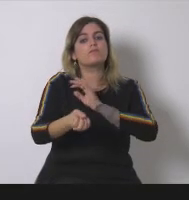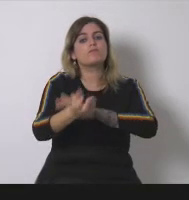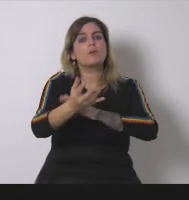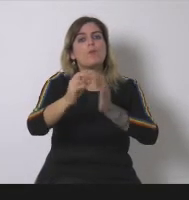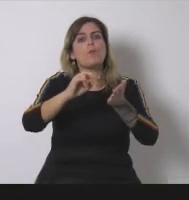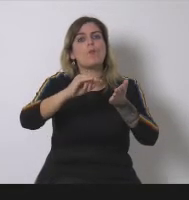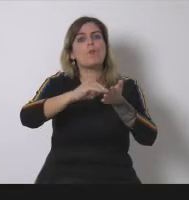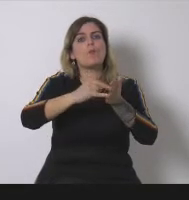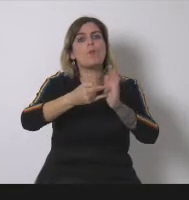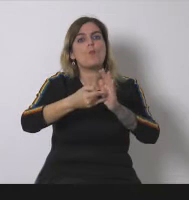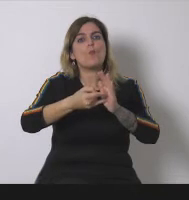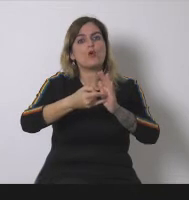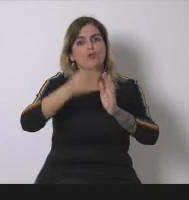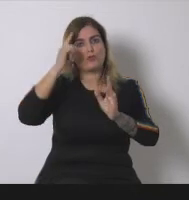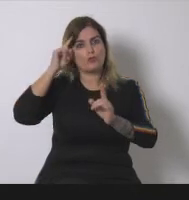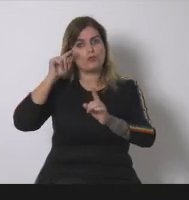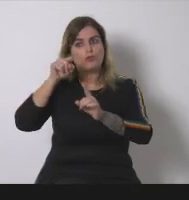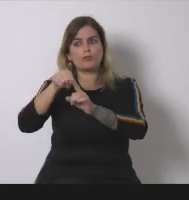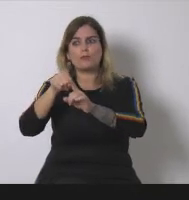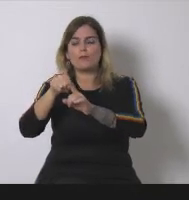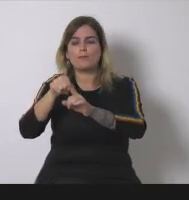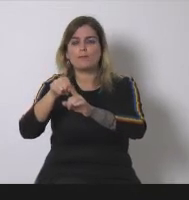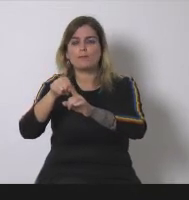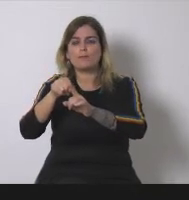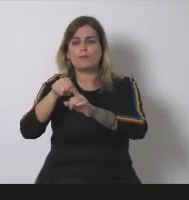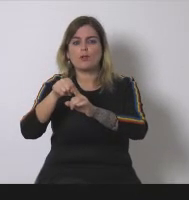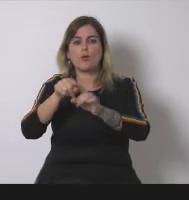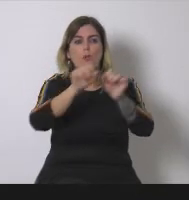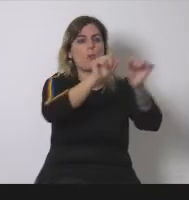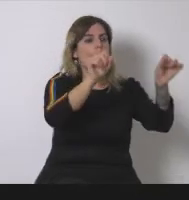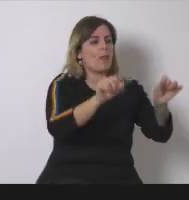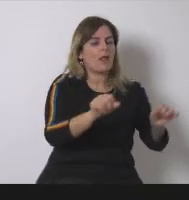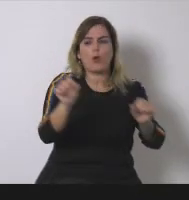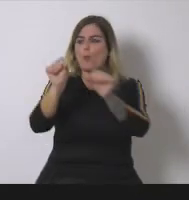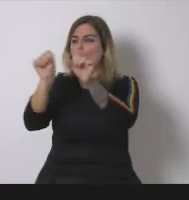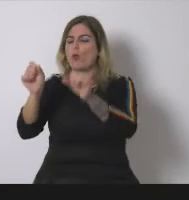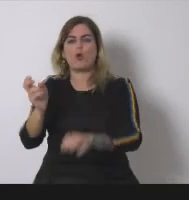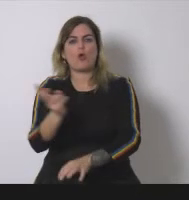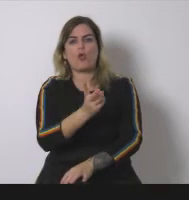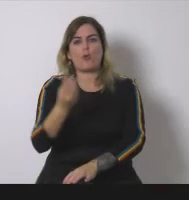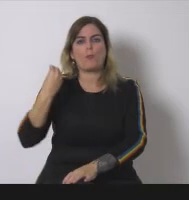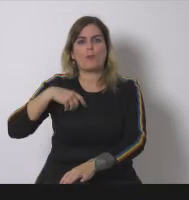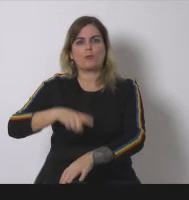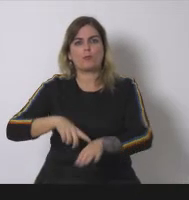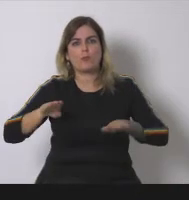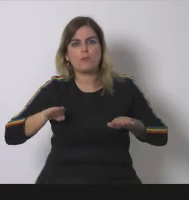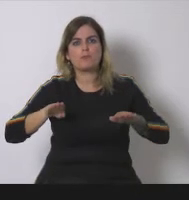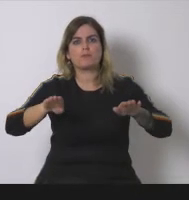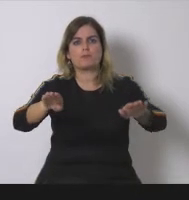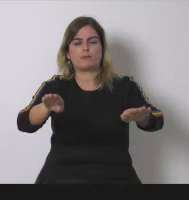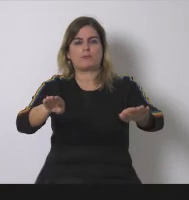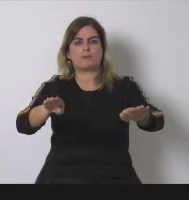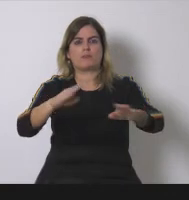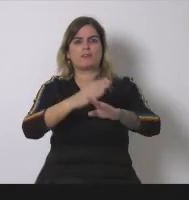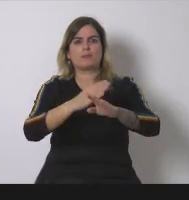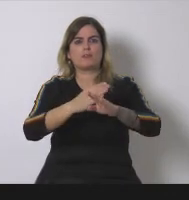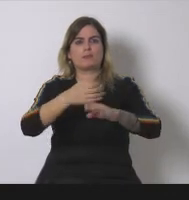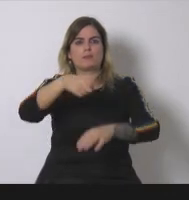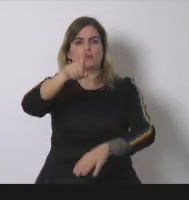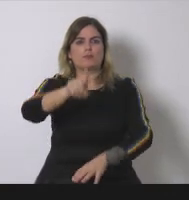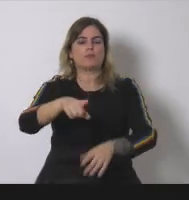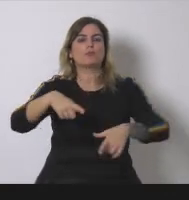modelos para intentar buscar que ambas cosas convivan eso sí siempre que sean